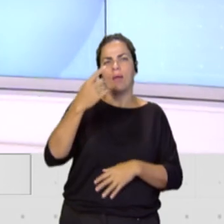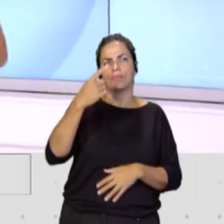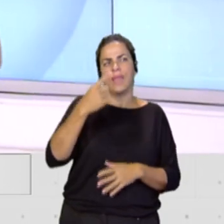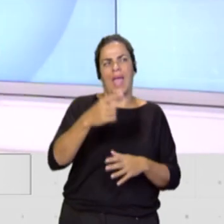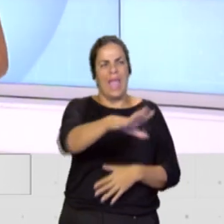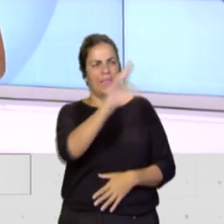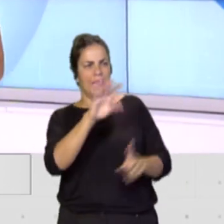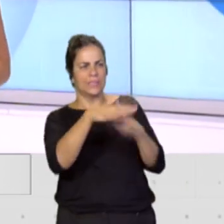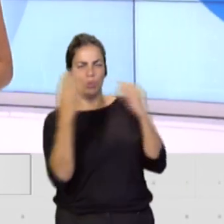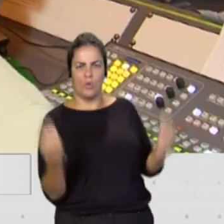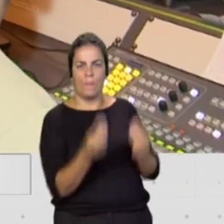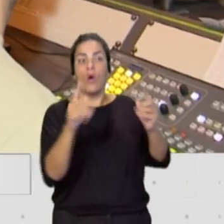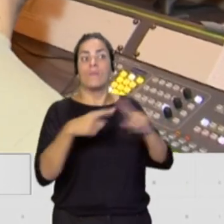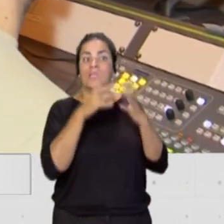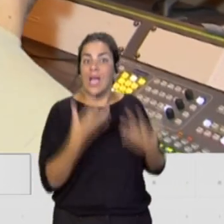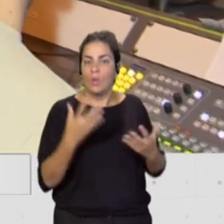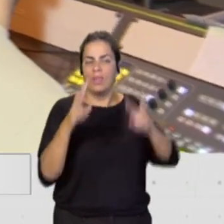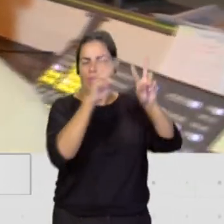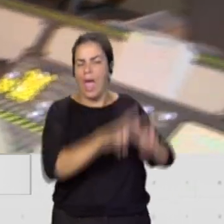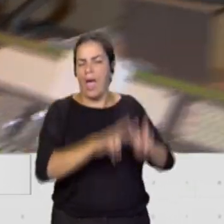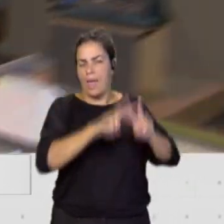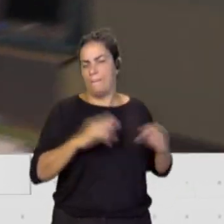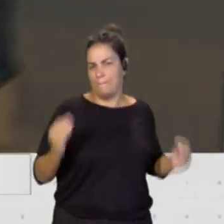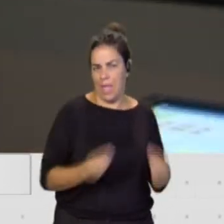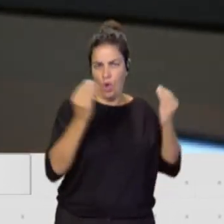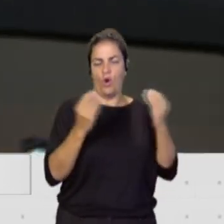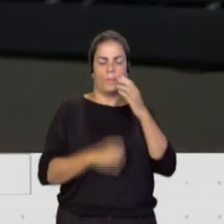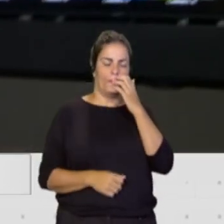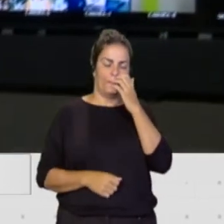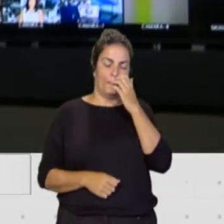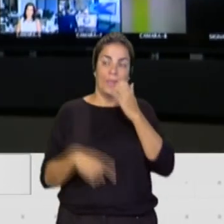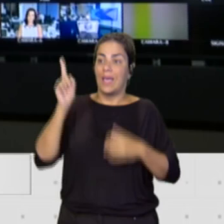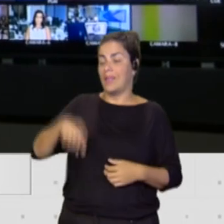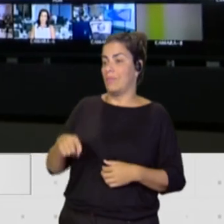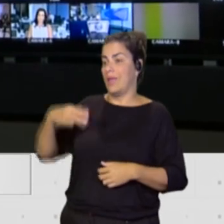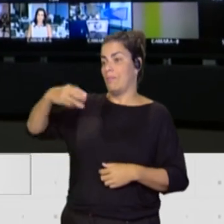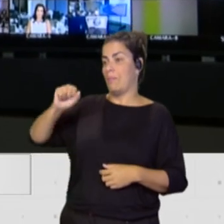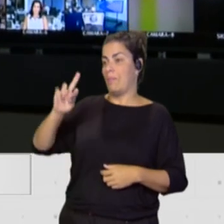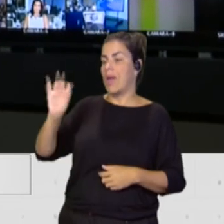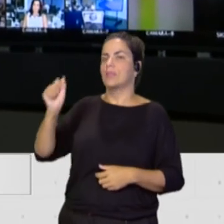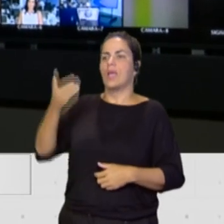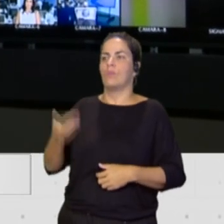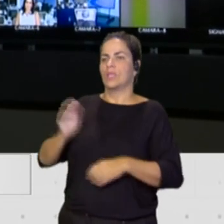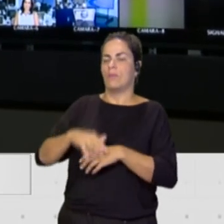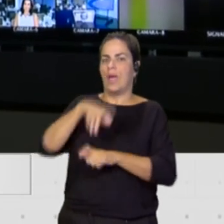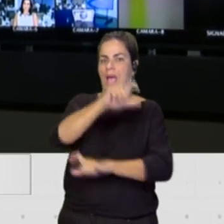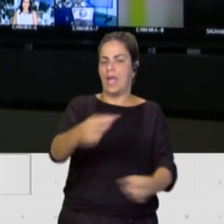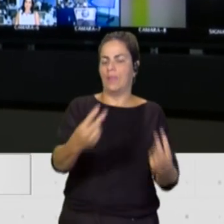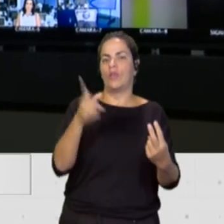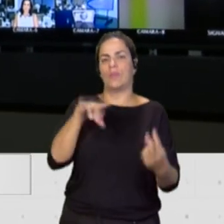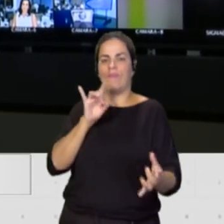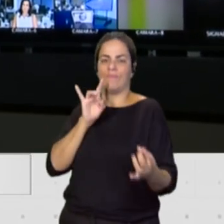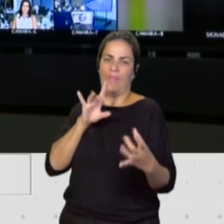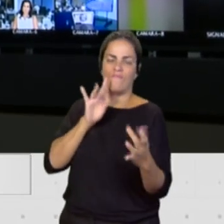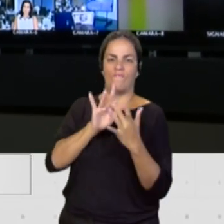y analizar mejor esa actualidad. Y lo importante que es también, Marta, de cara al espectador tener ese feedback que van a tener también